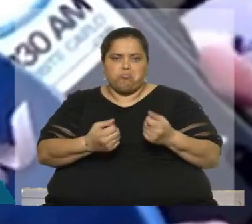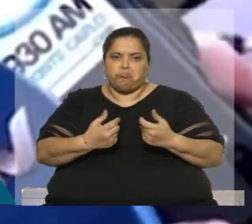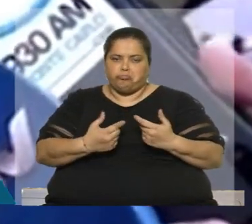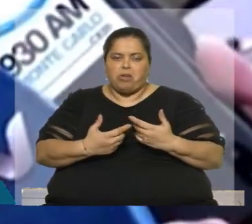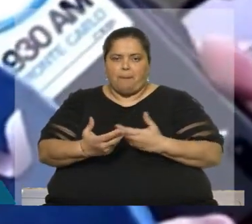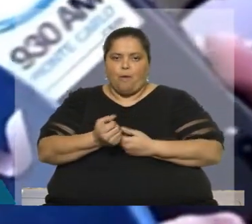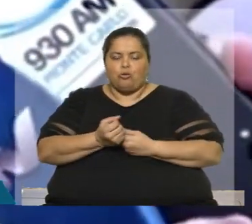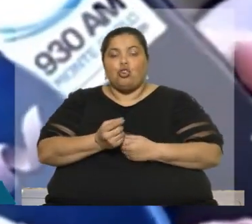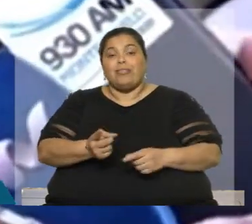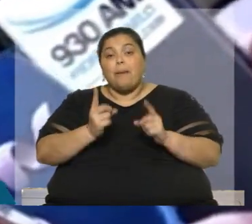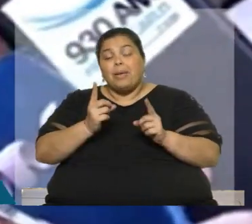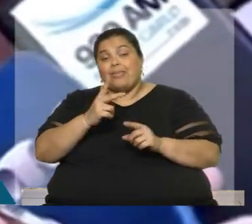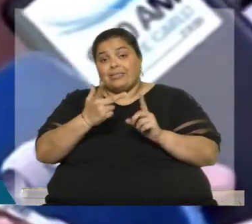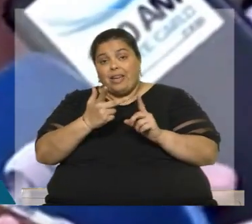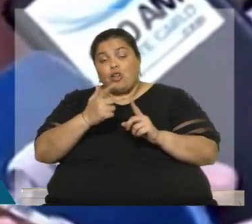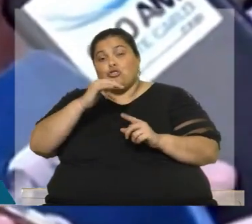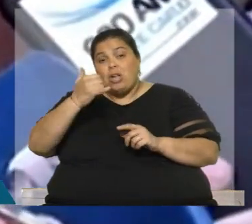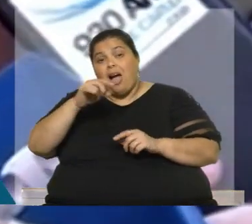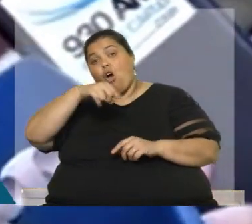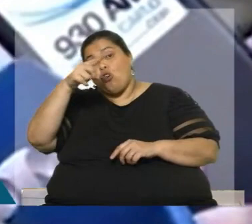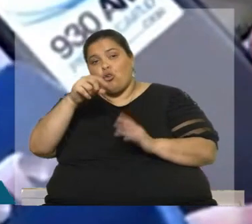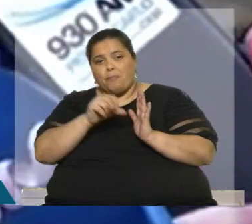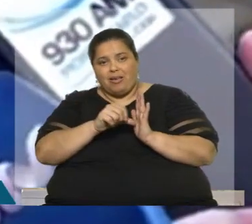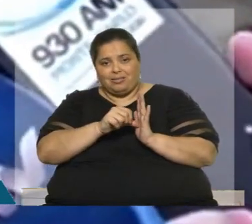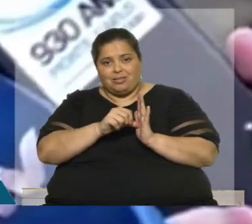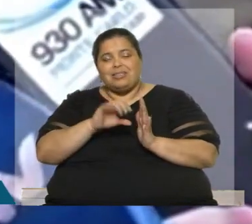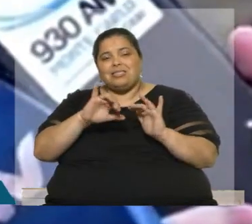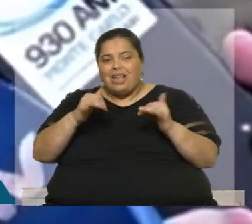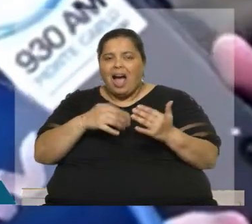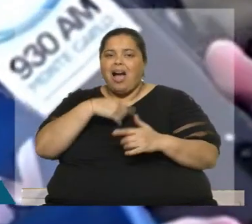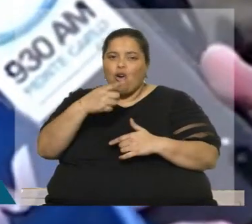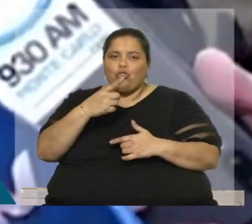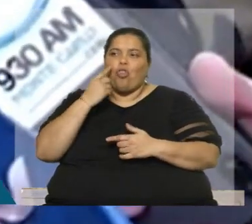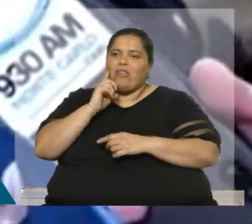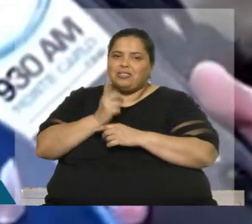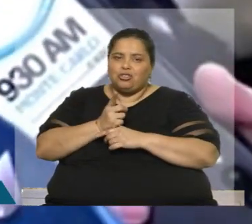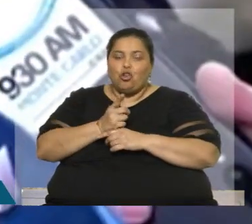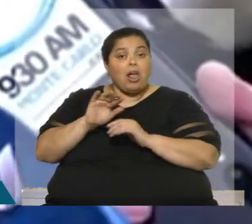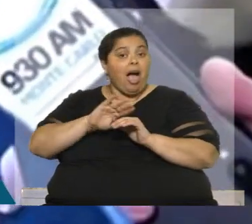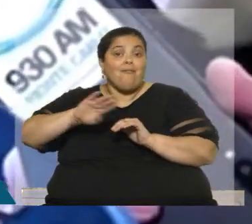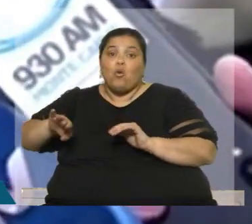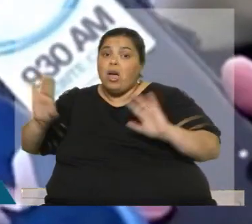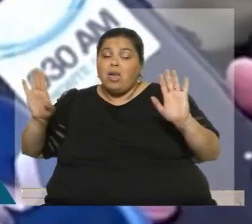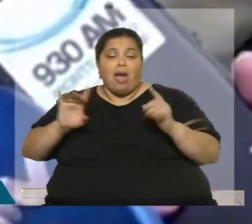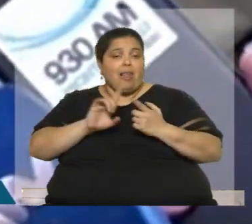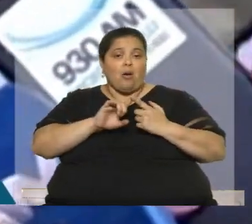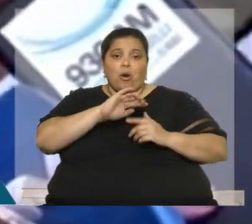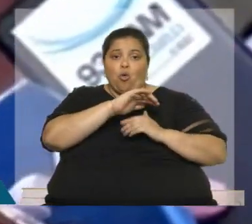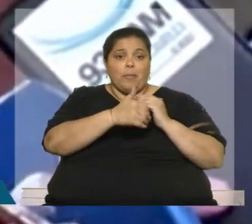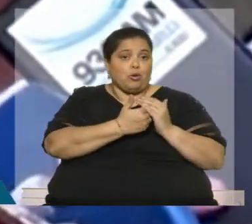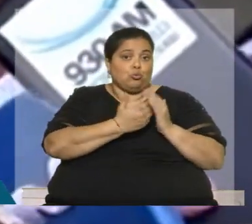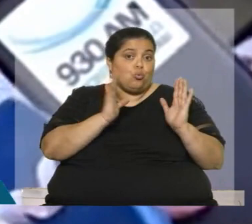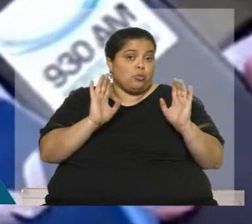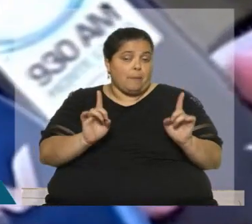algunas acciones de otros países que han tomado decisiones por fuera del consenso. Cuarto,